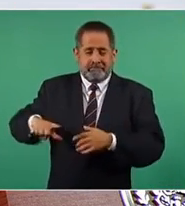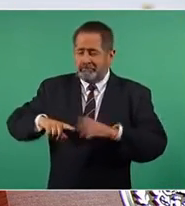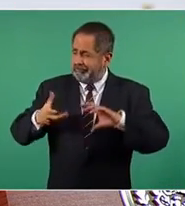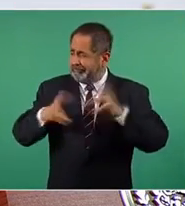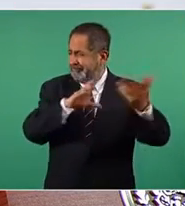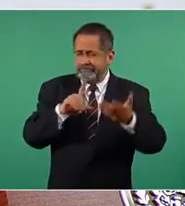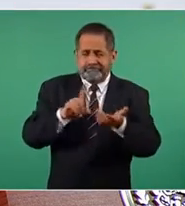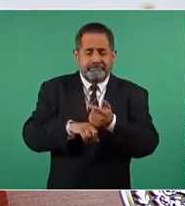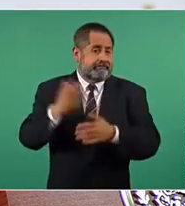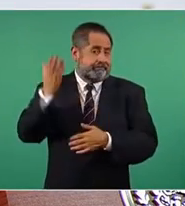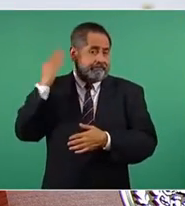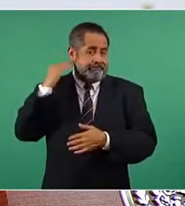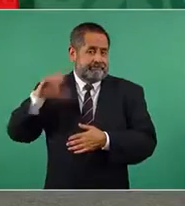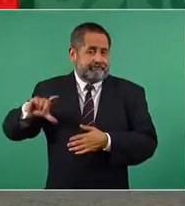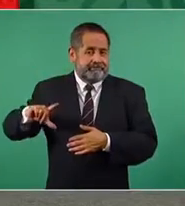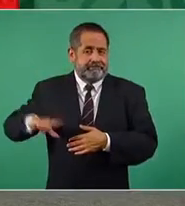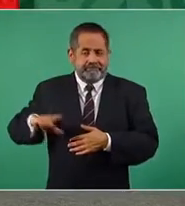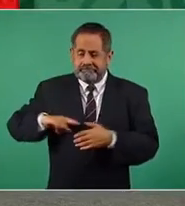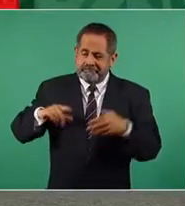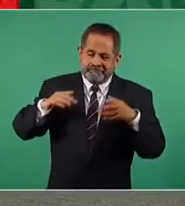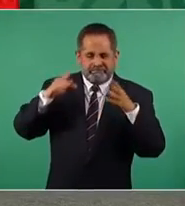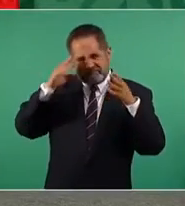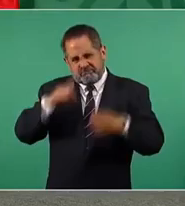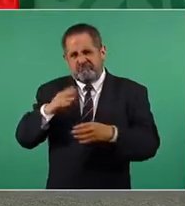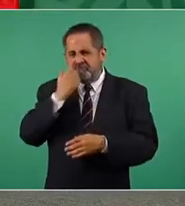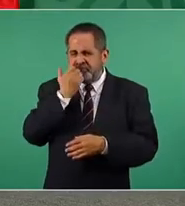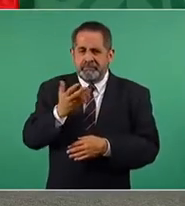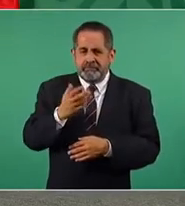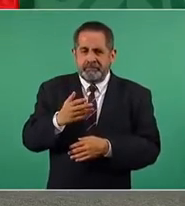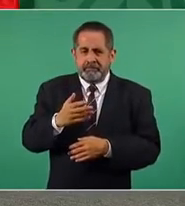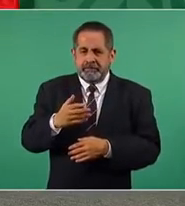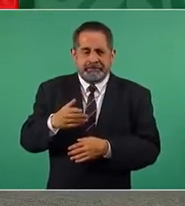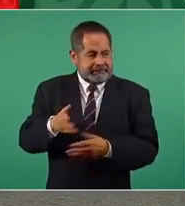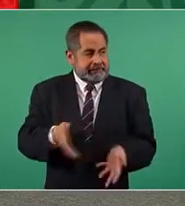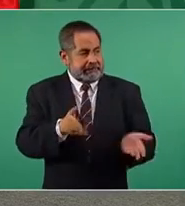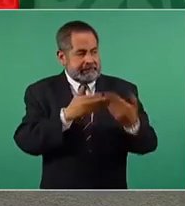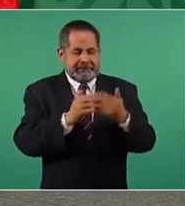a facilitar el saqueo.